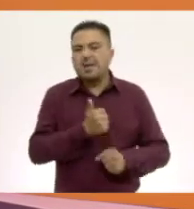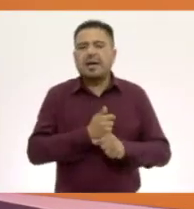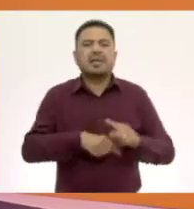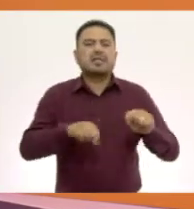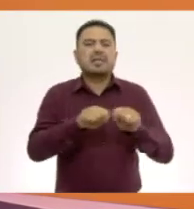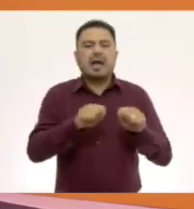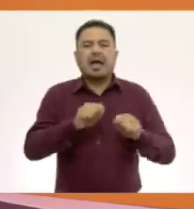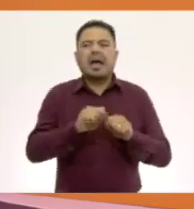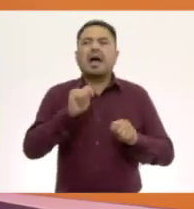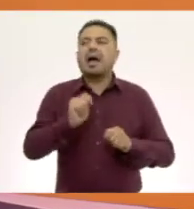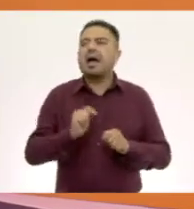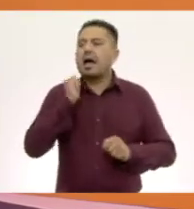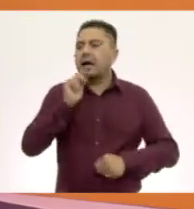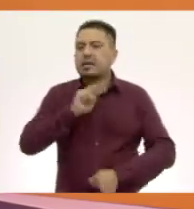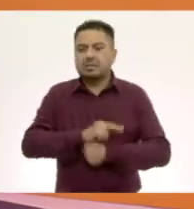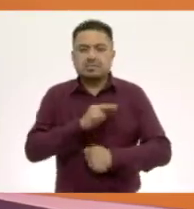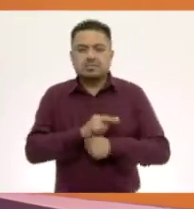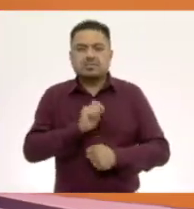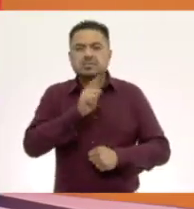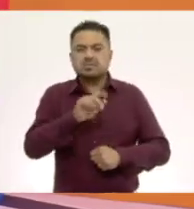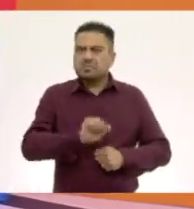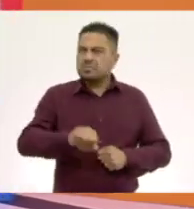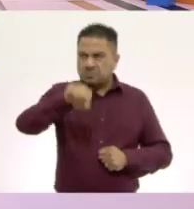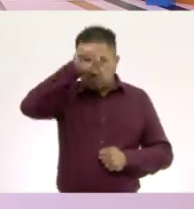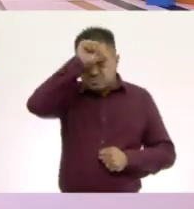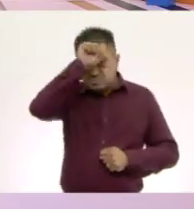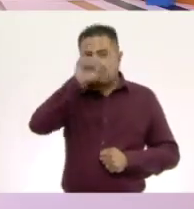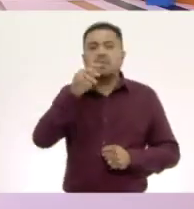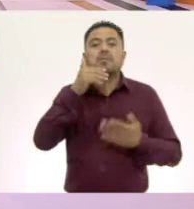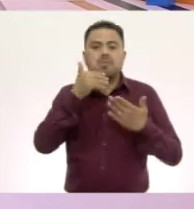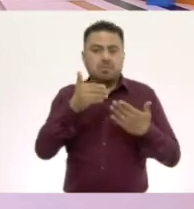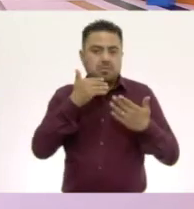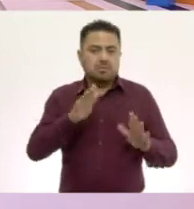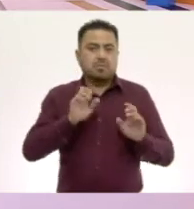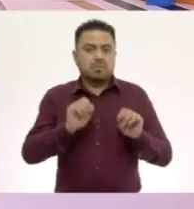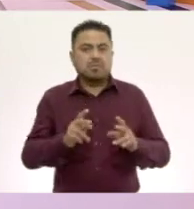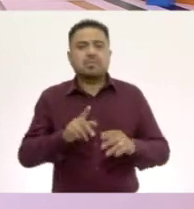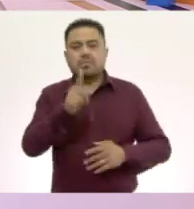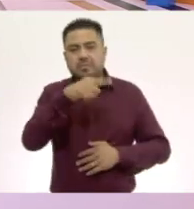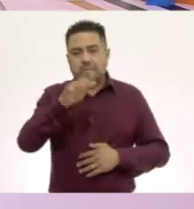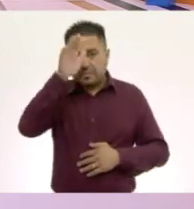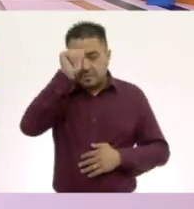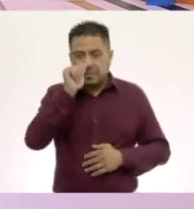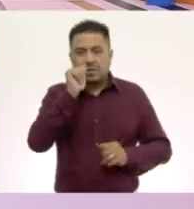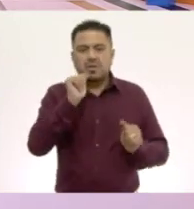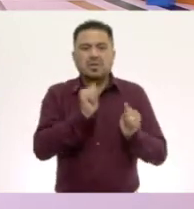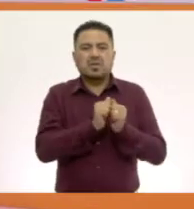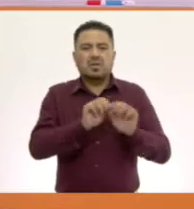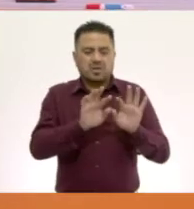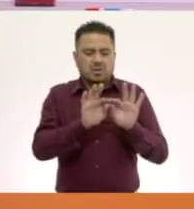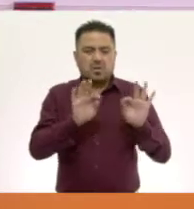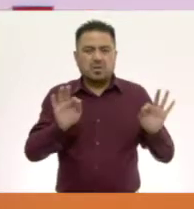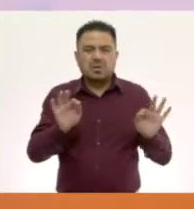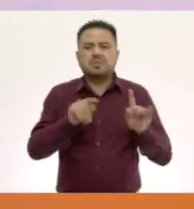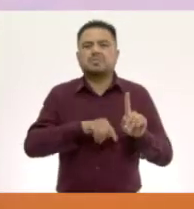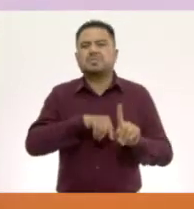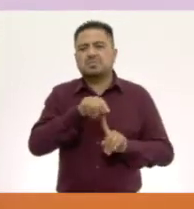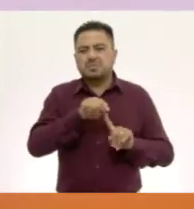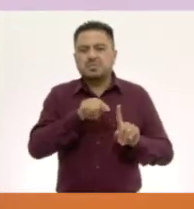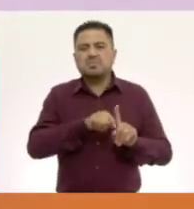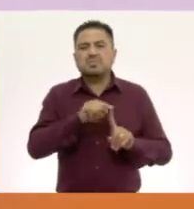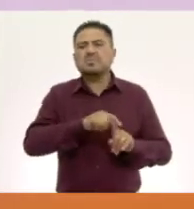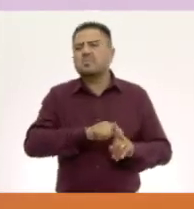tía o quien te esté cuidando y nos tocan la frente. Muy bien, aparte de las texturas, la temperatura,